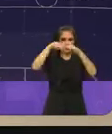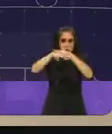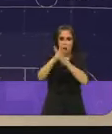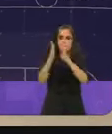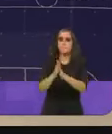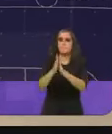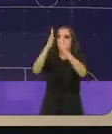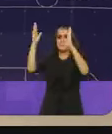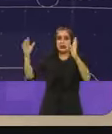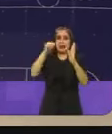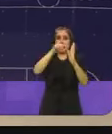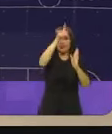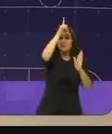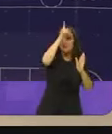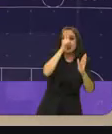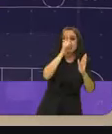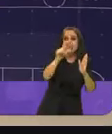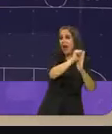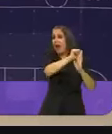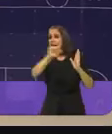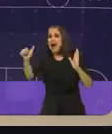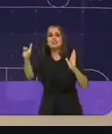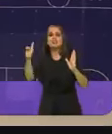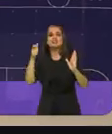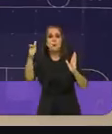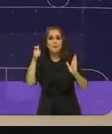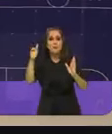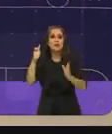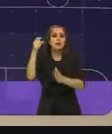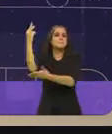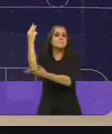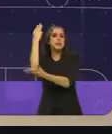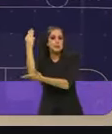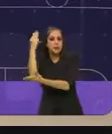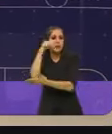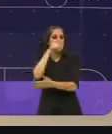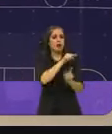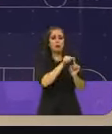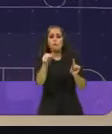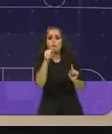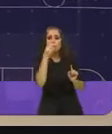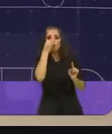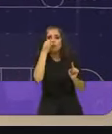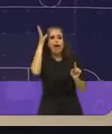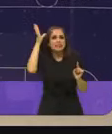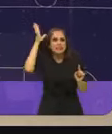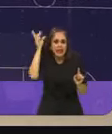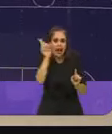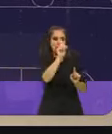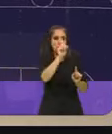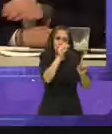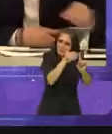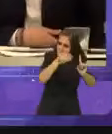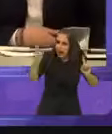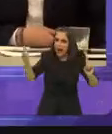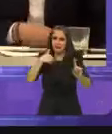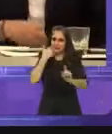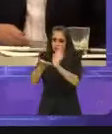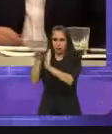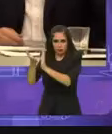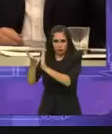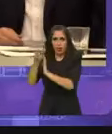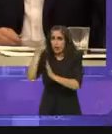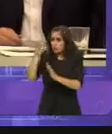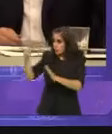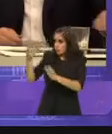llegue desde Tasqueña hasta Xochimilco y Milpalta, no hasta Las Tecas, Santiago. Y mira, si van a estar hablando de mis propuestas,